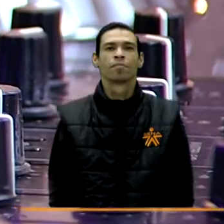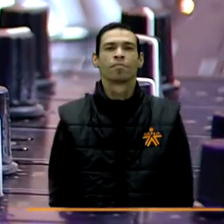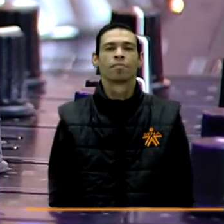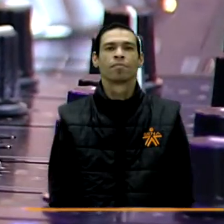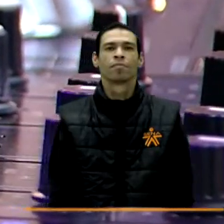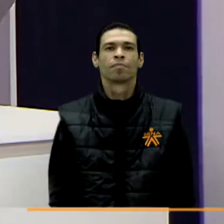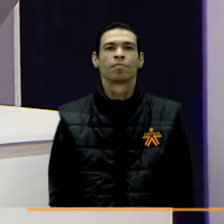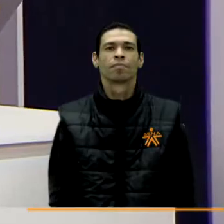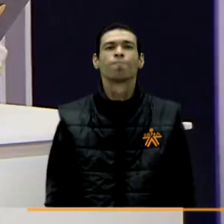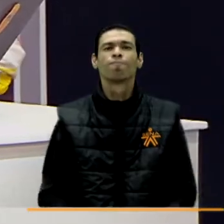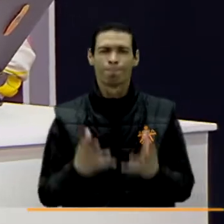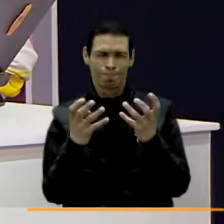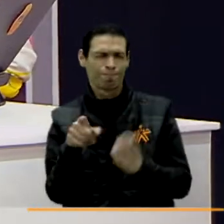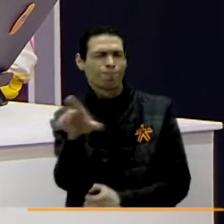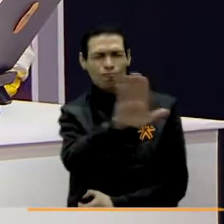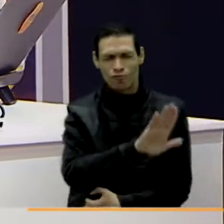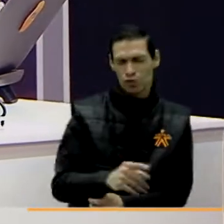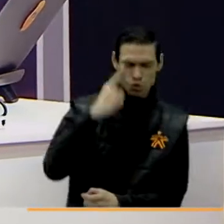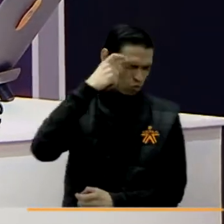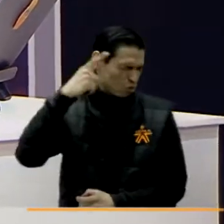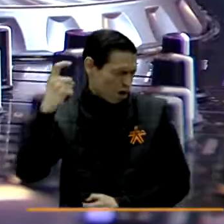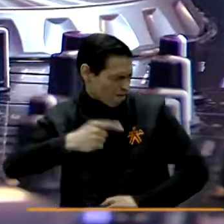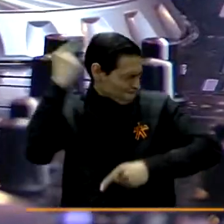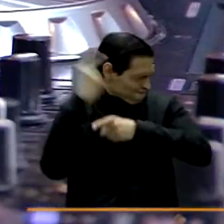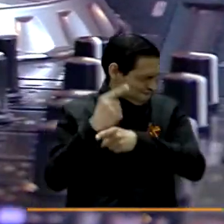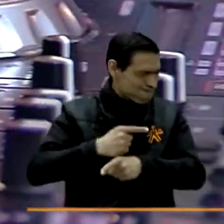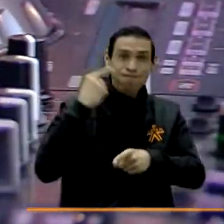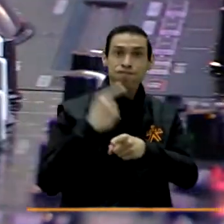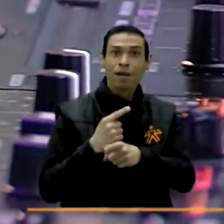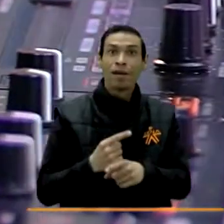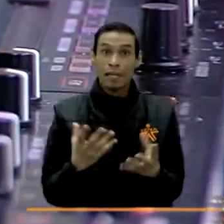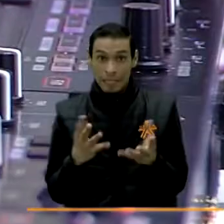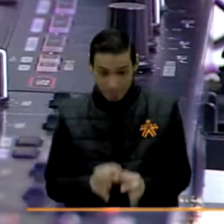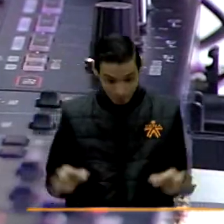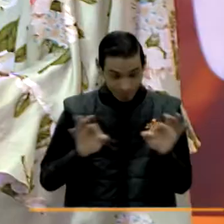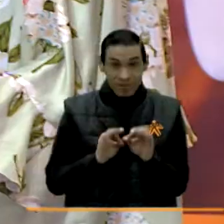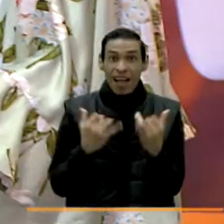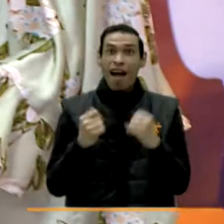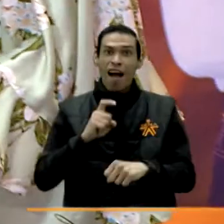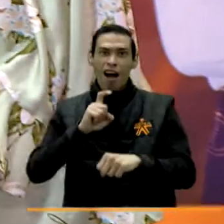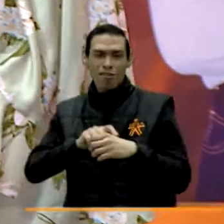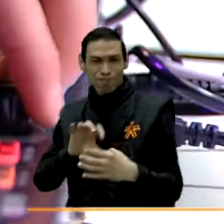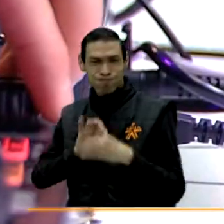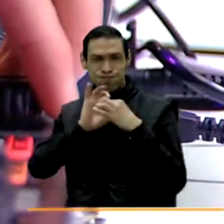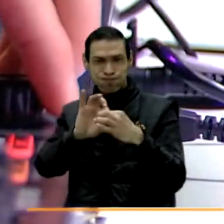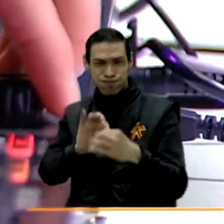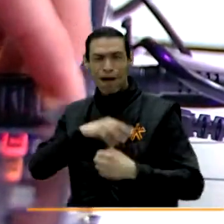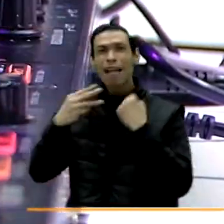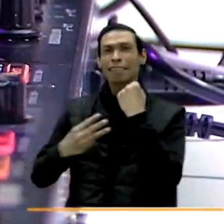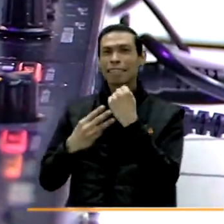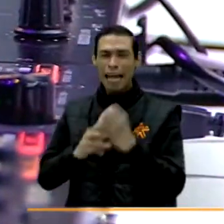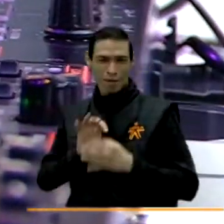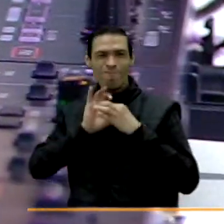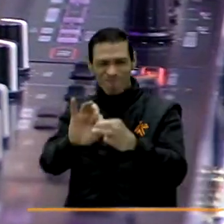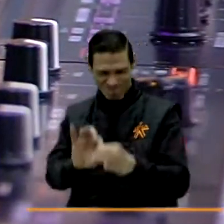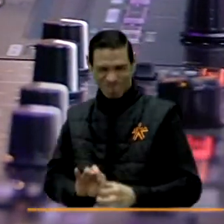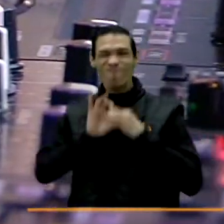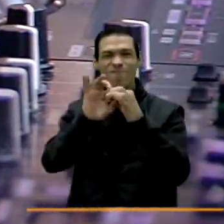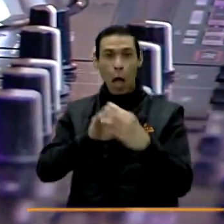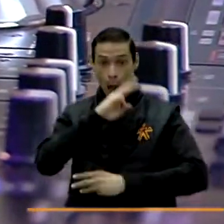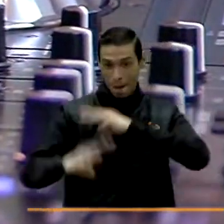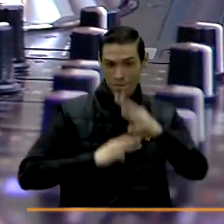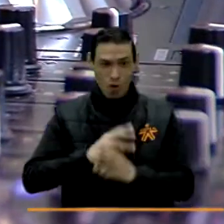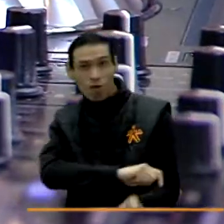destino, queremos que tus sueños se hagan realidad, es tiempo de extenderte en nuestra mano, el Cena siempre es su mejor